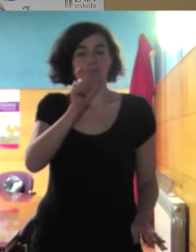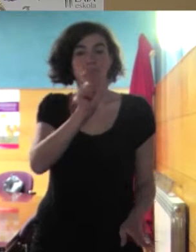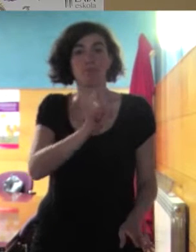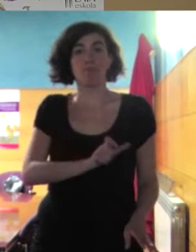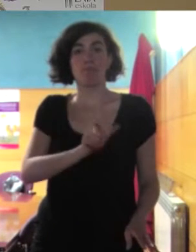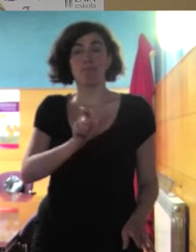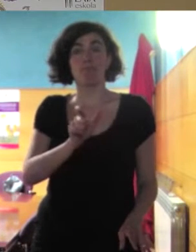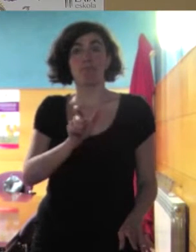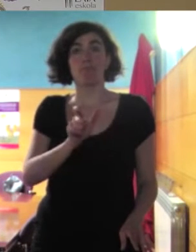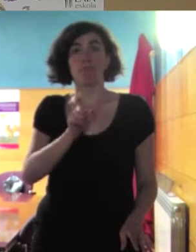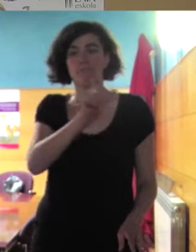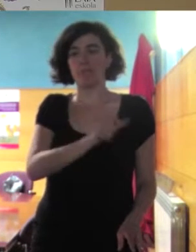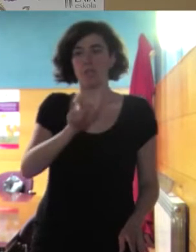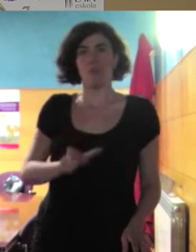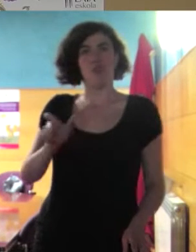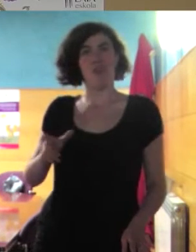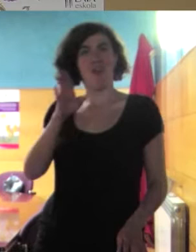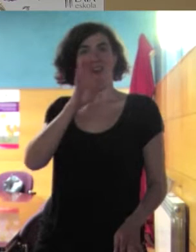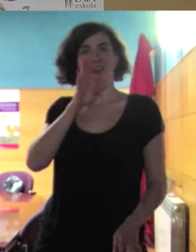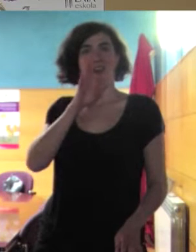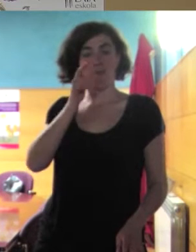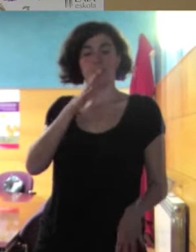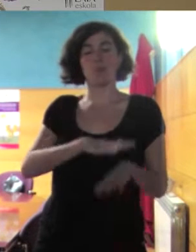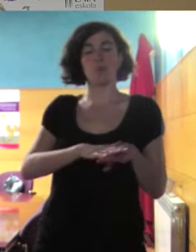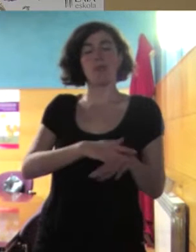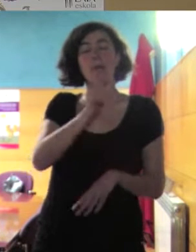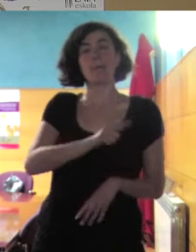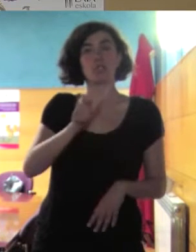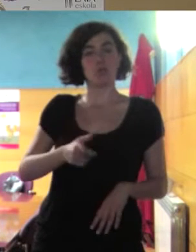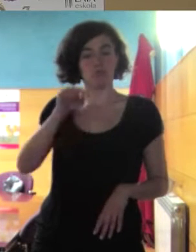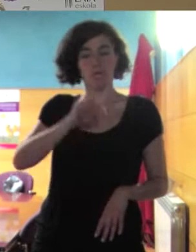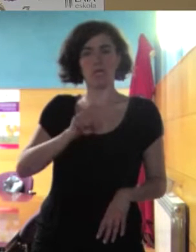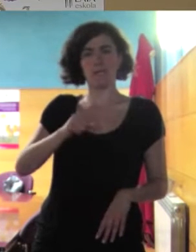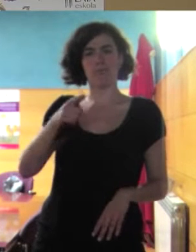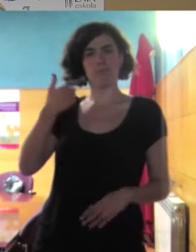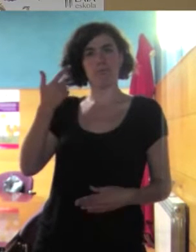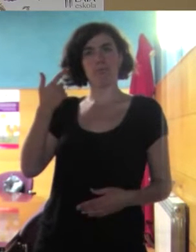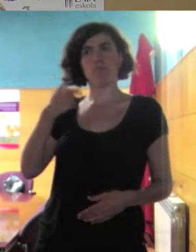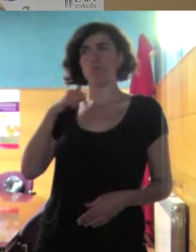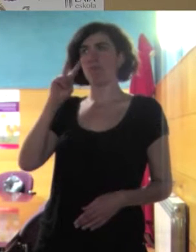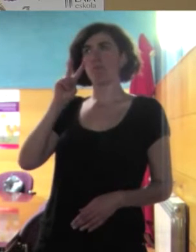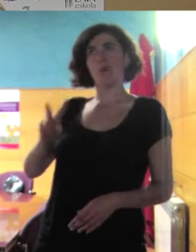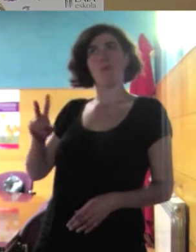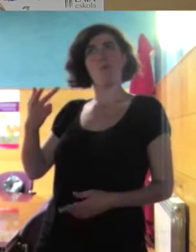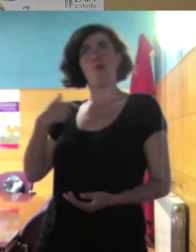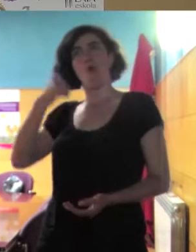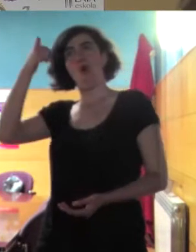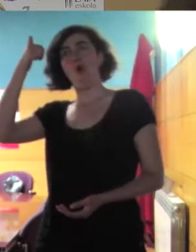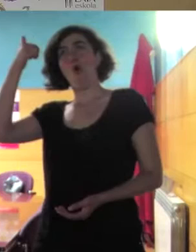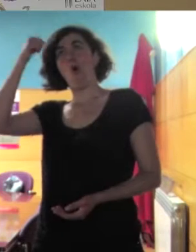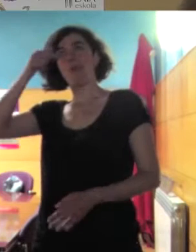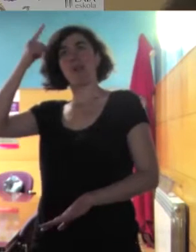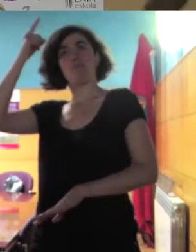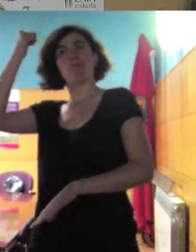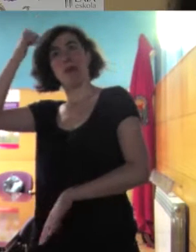de origen autóctono sobre aquellas mujeres de otros orígenes de cultura